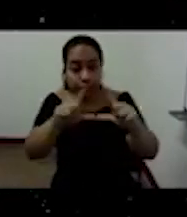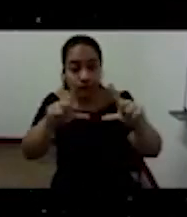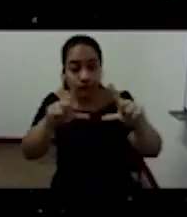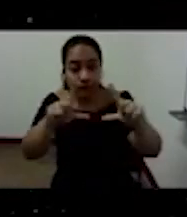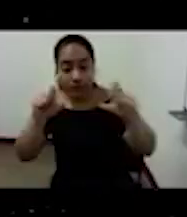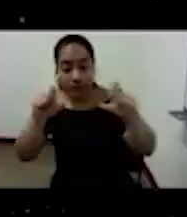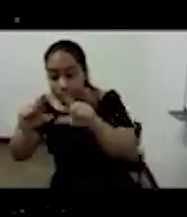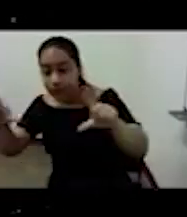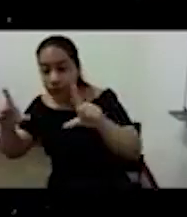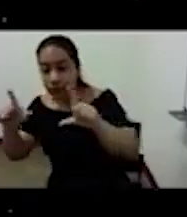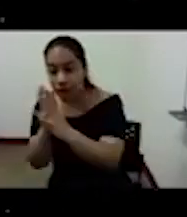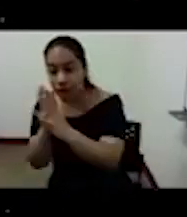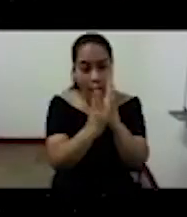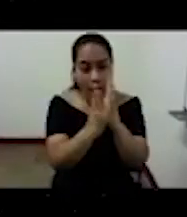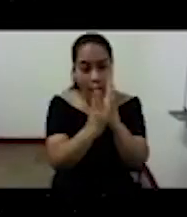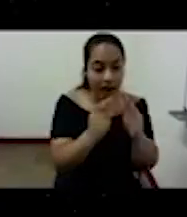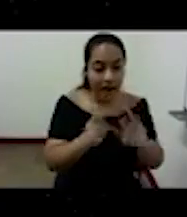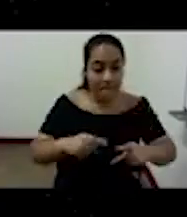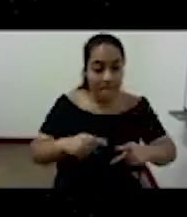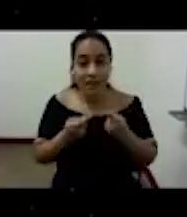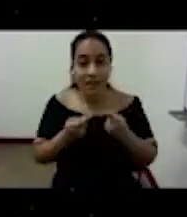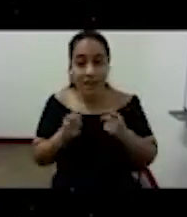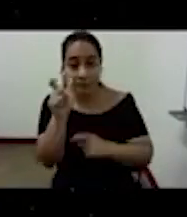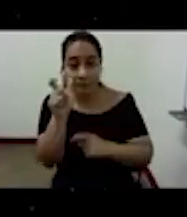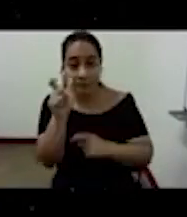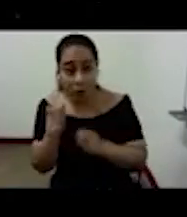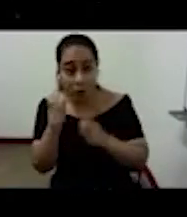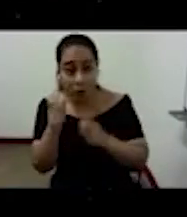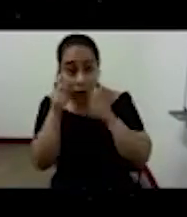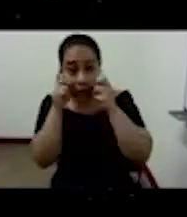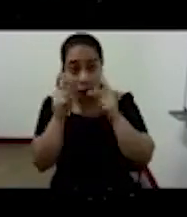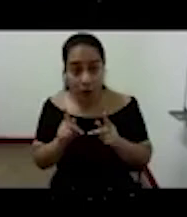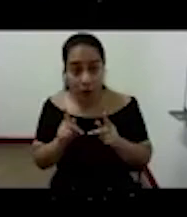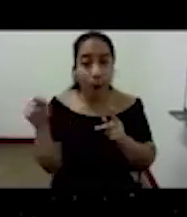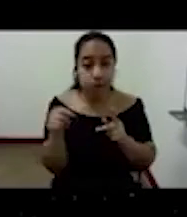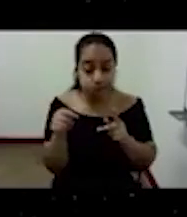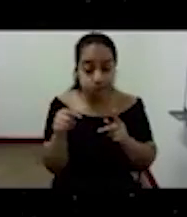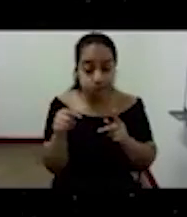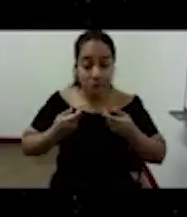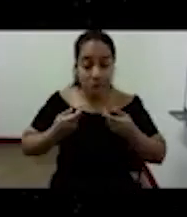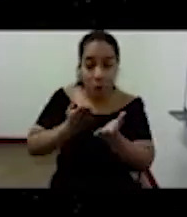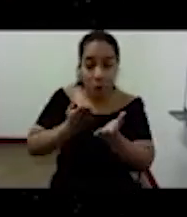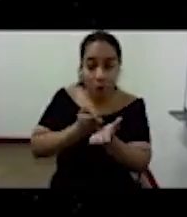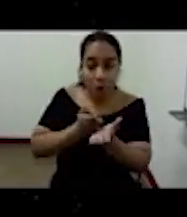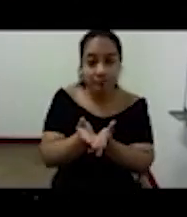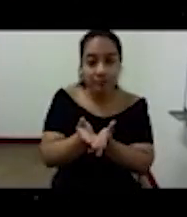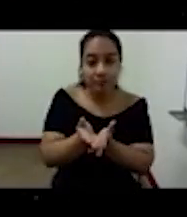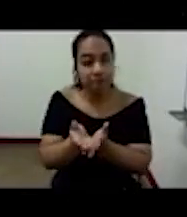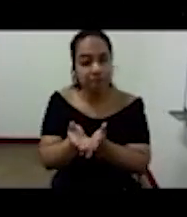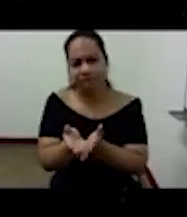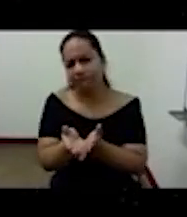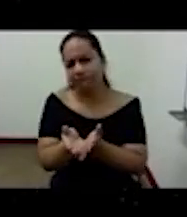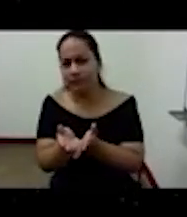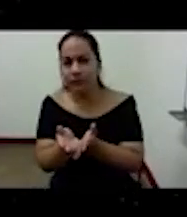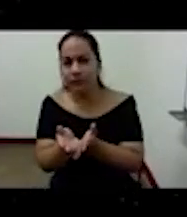la vida de los seres humanos no es